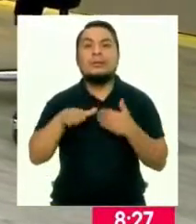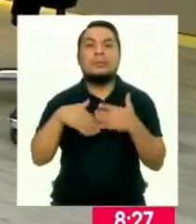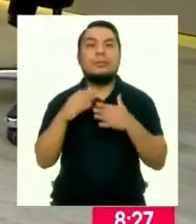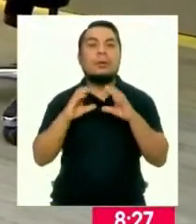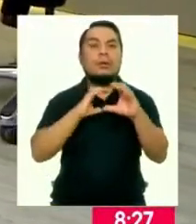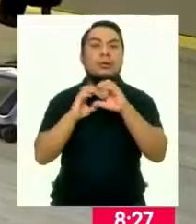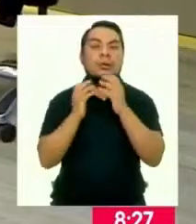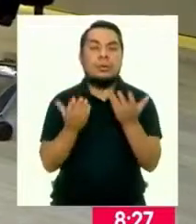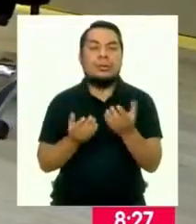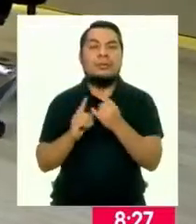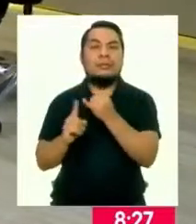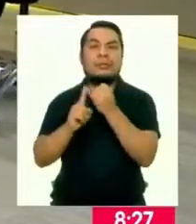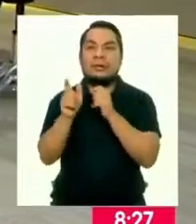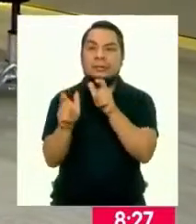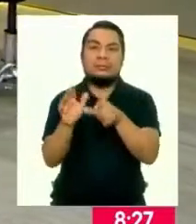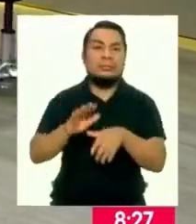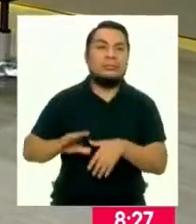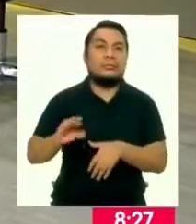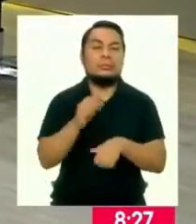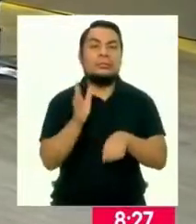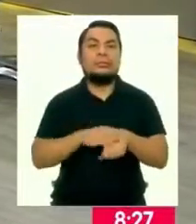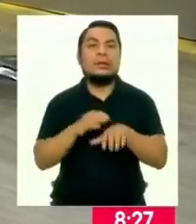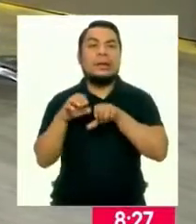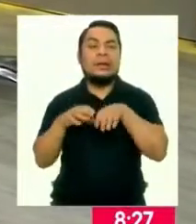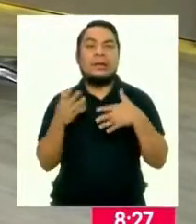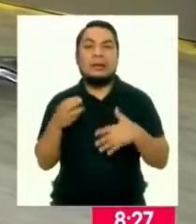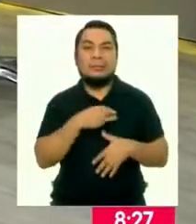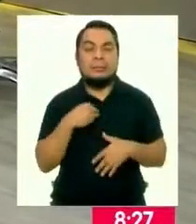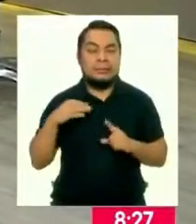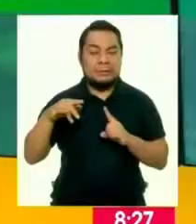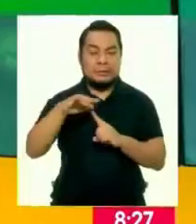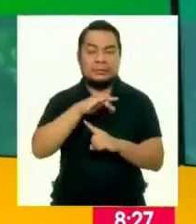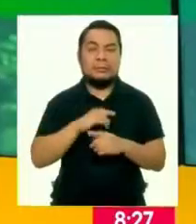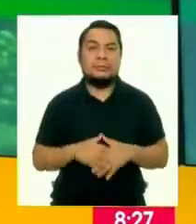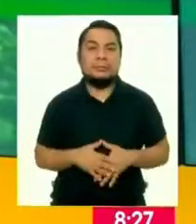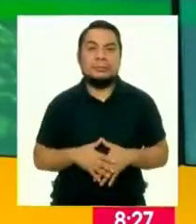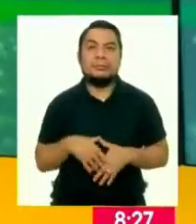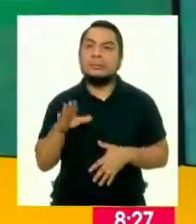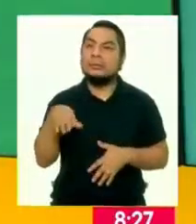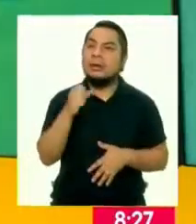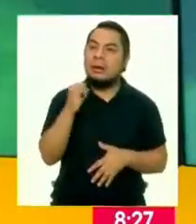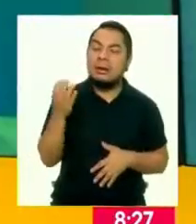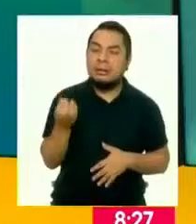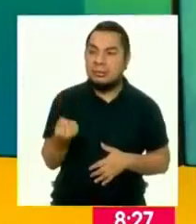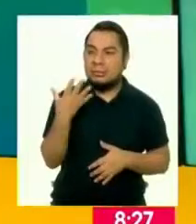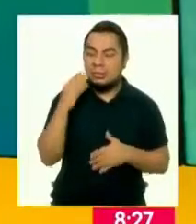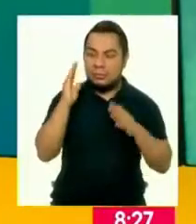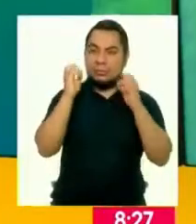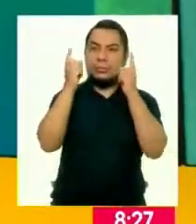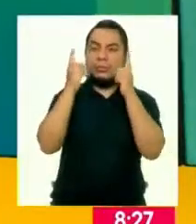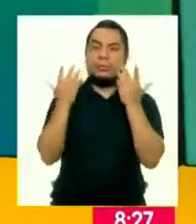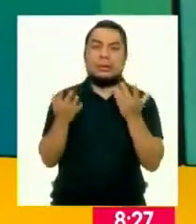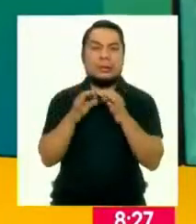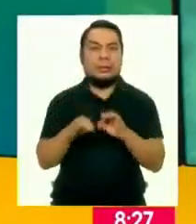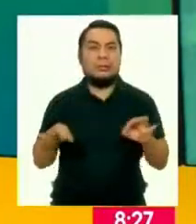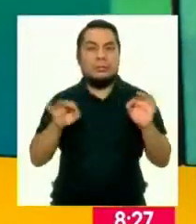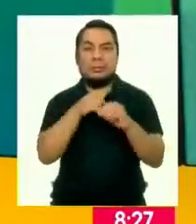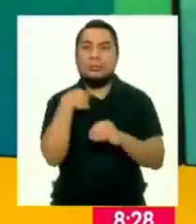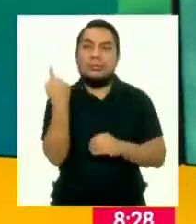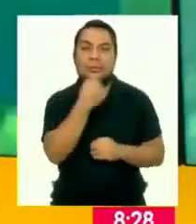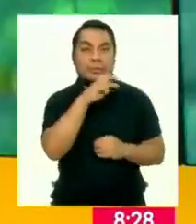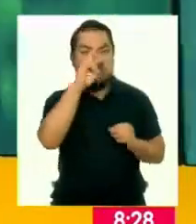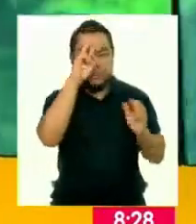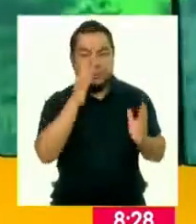poder comunicar a la ciudadanía sobre lo que estamos haciendo en el Ministerio del Ambiente. Y algo que nos llama mucho la atención y creo que es muy importante que todos los